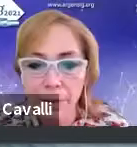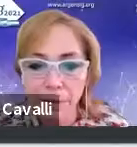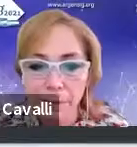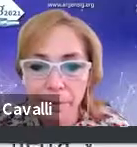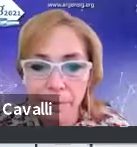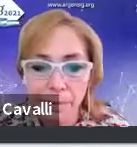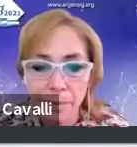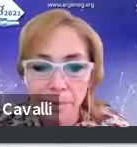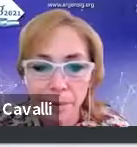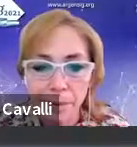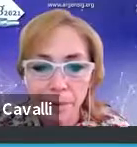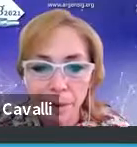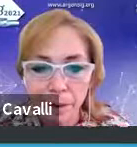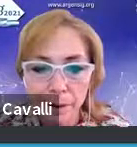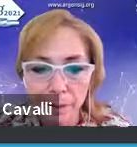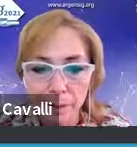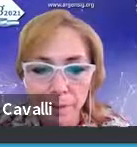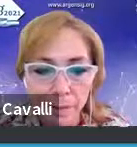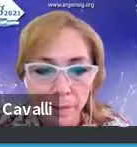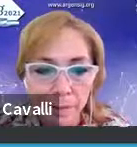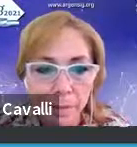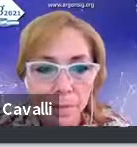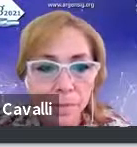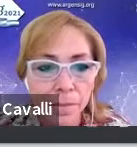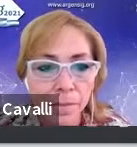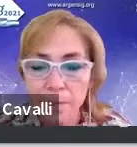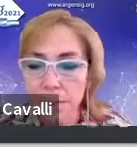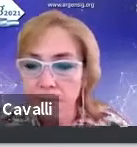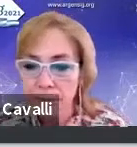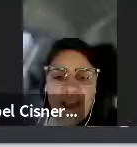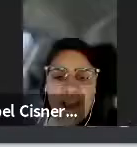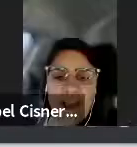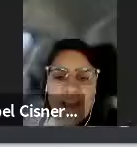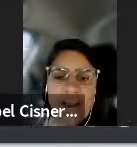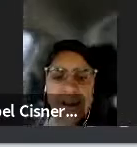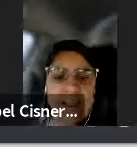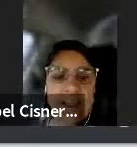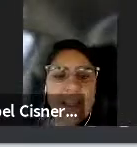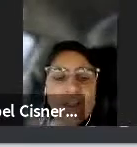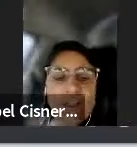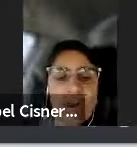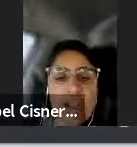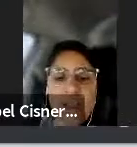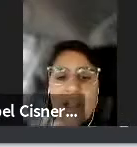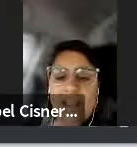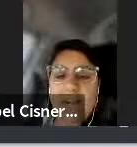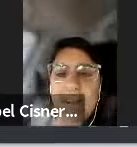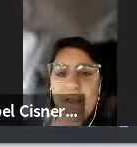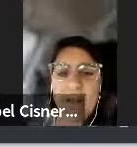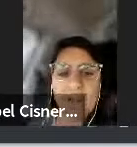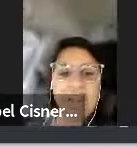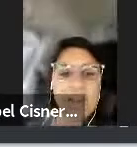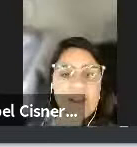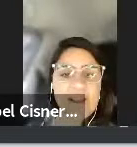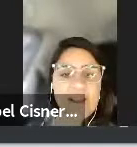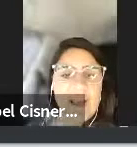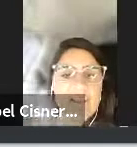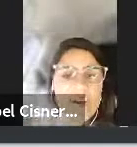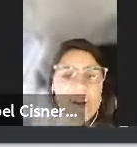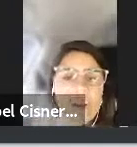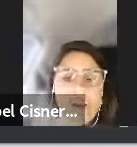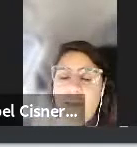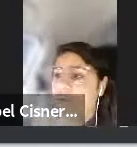ahí va ahí va esta es un poco la reseña histórica que tiene que ver desde la